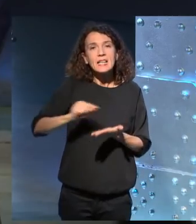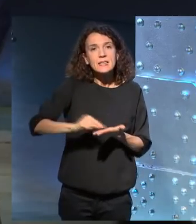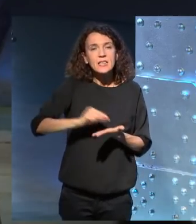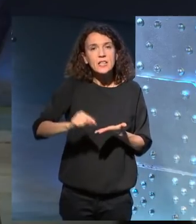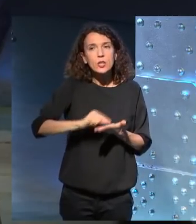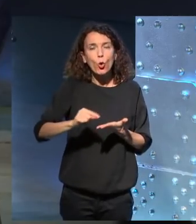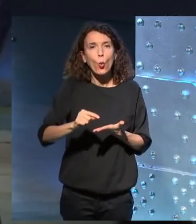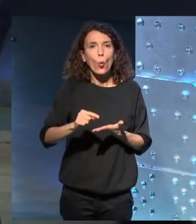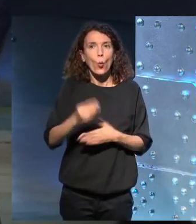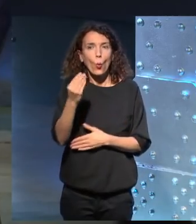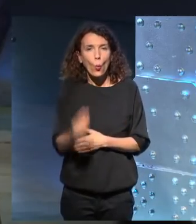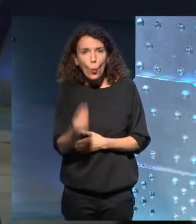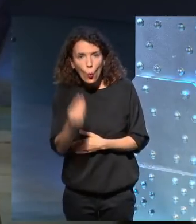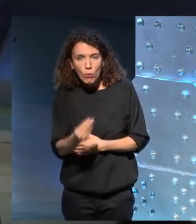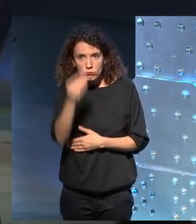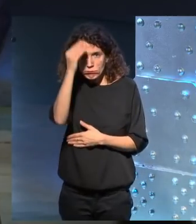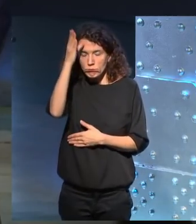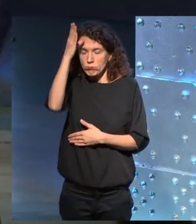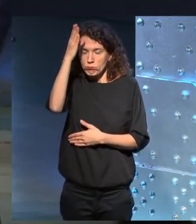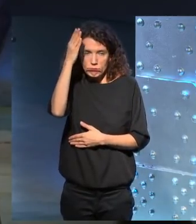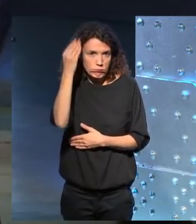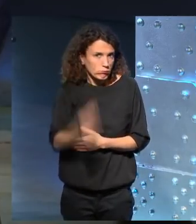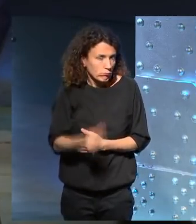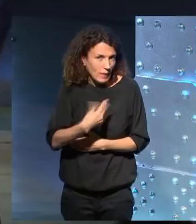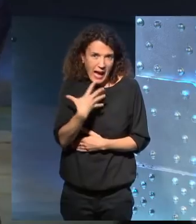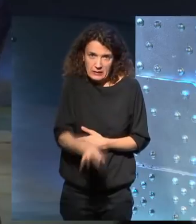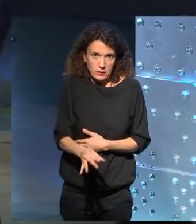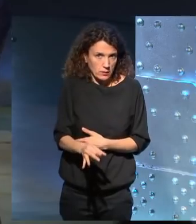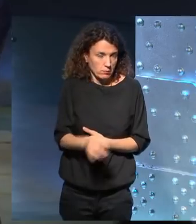increíblemente subvalorado cuando es un genio de primera línea, ¿no?